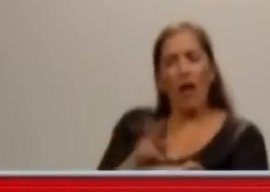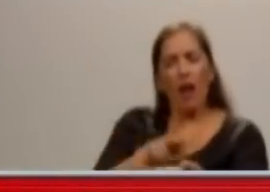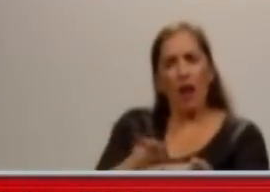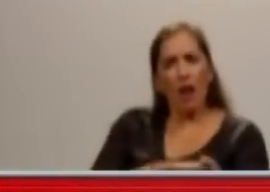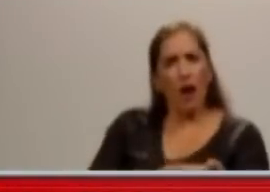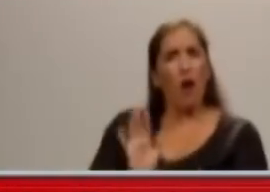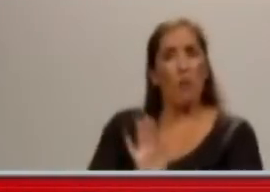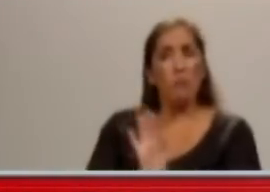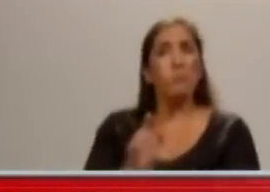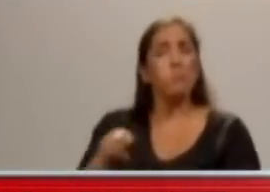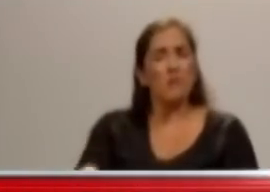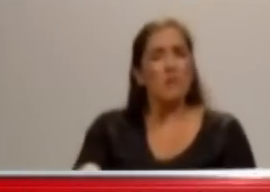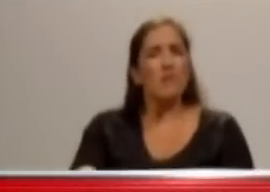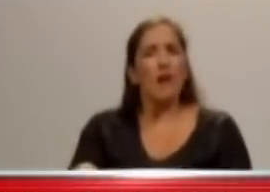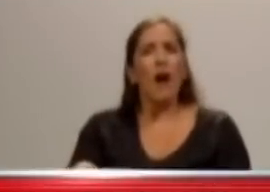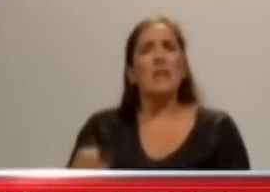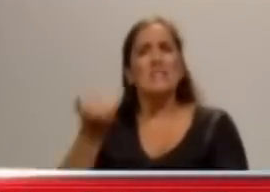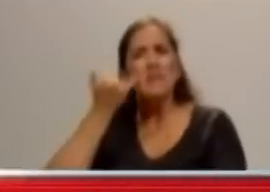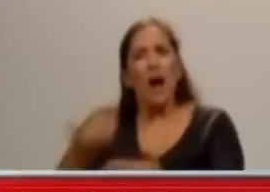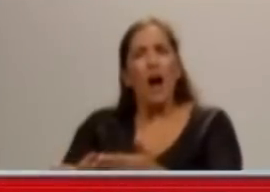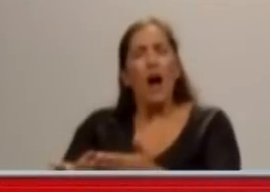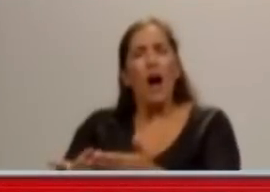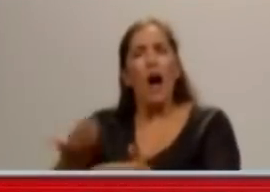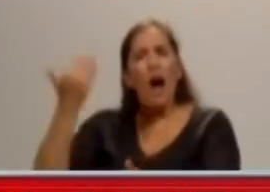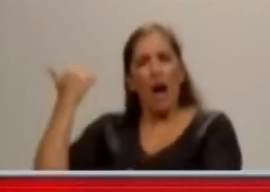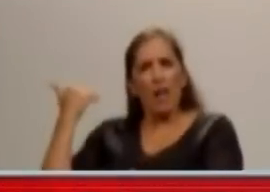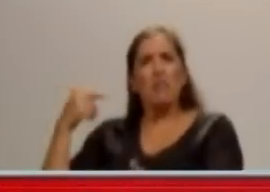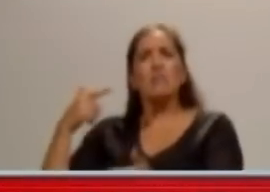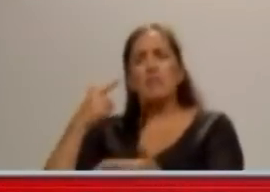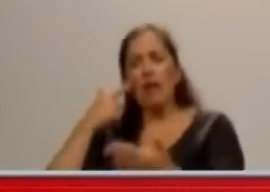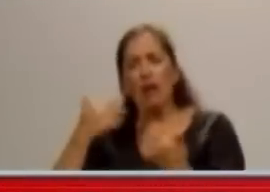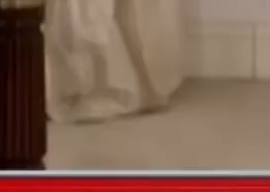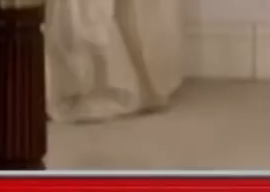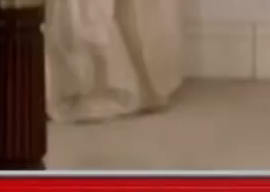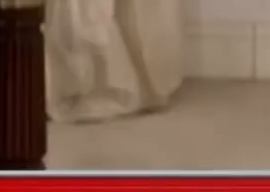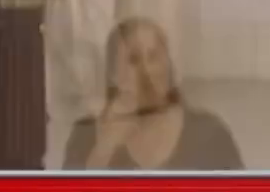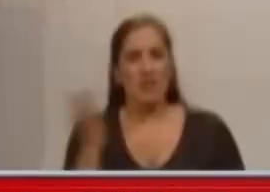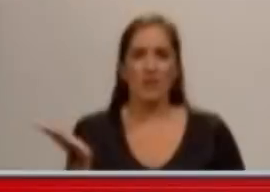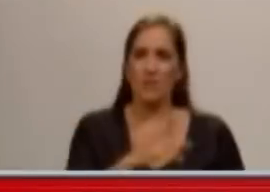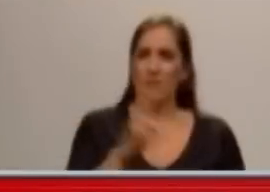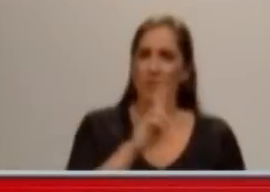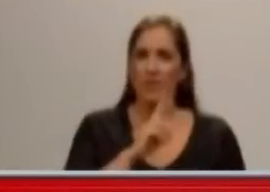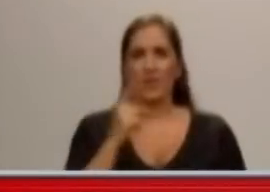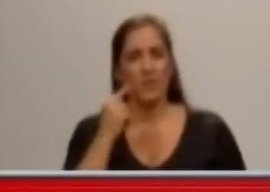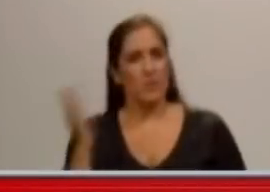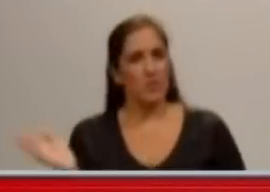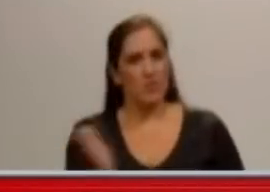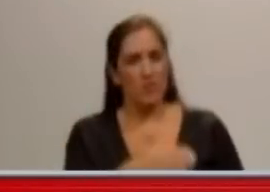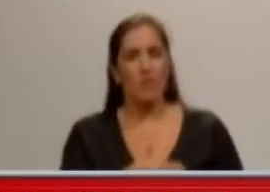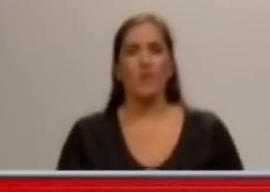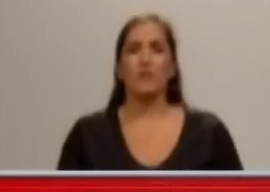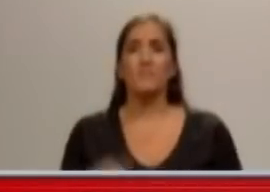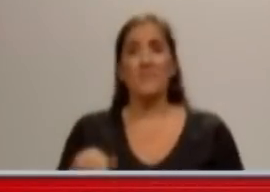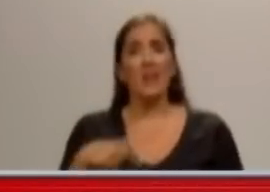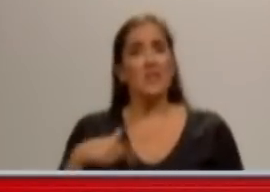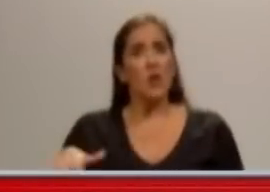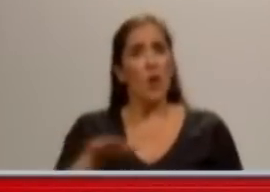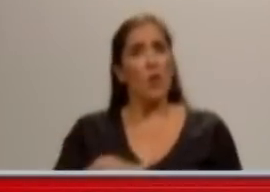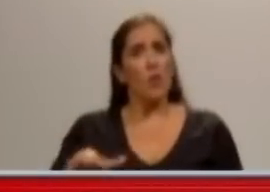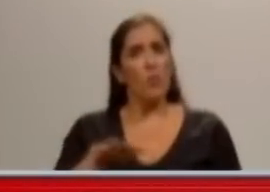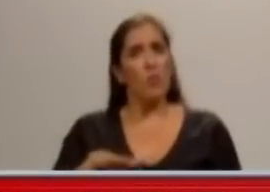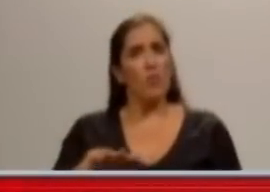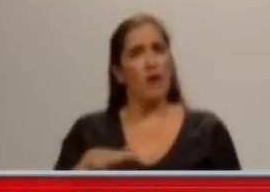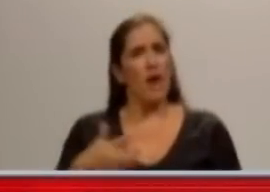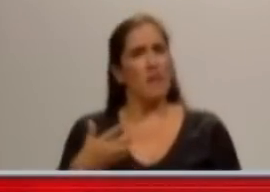entre ellos, ha sido los que han promovido esta utilización de los servicios de inteligencia como elemento de extorsión durante sus dos años. Por eso cuando la